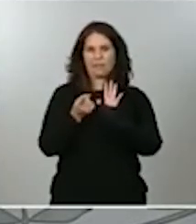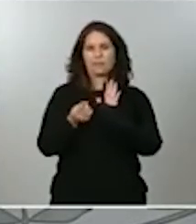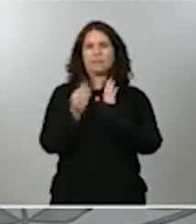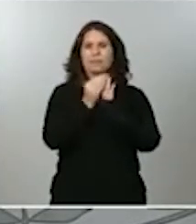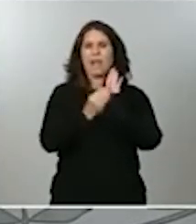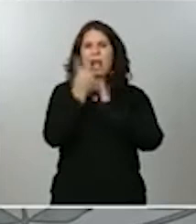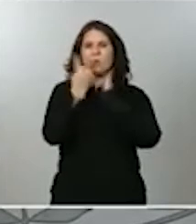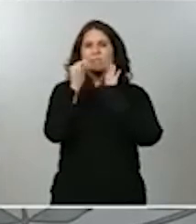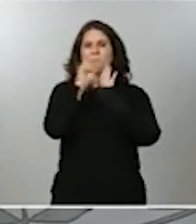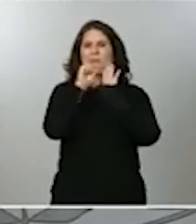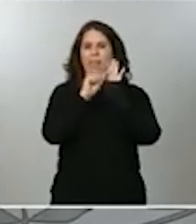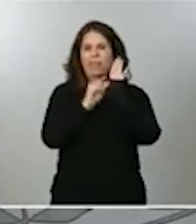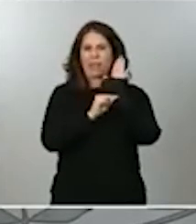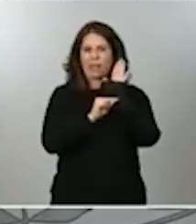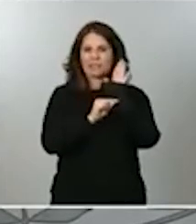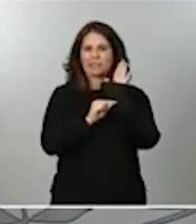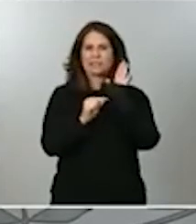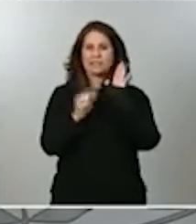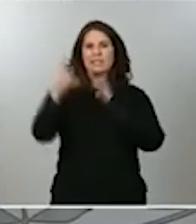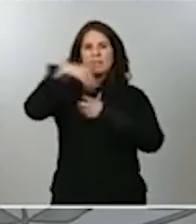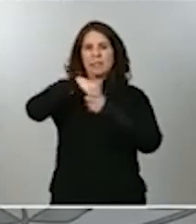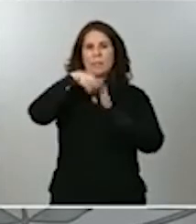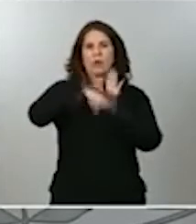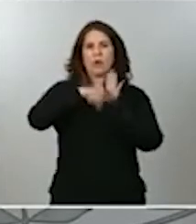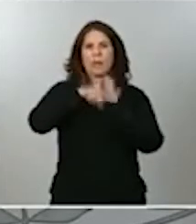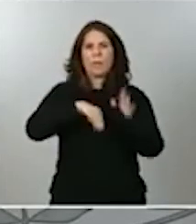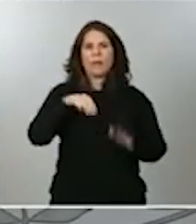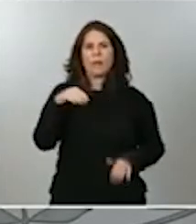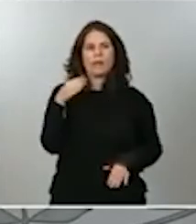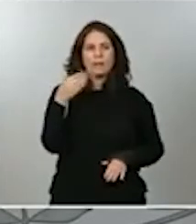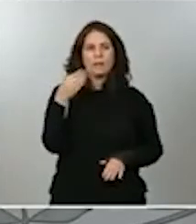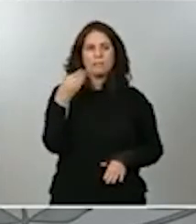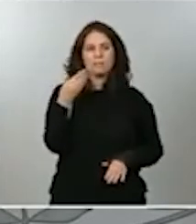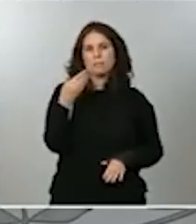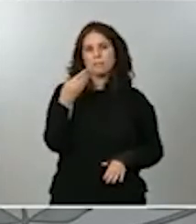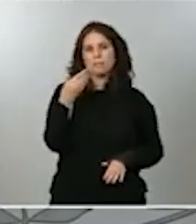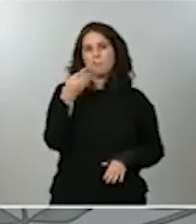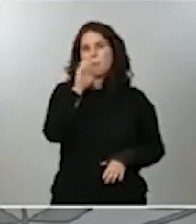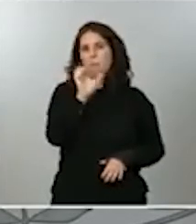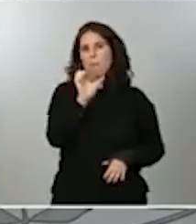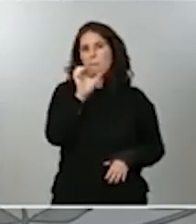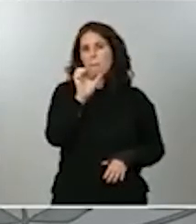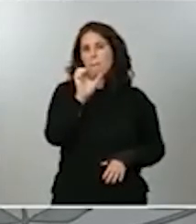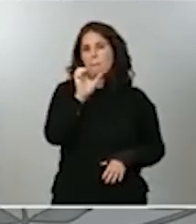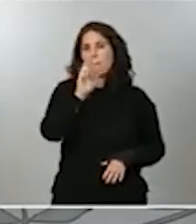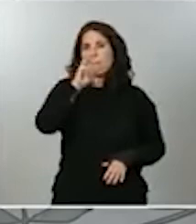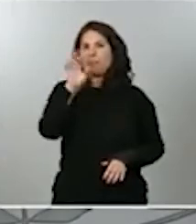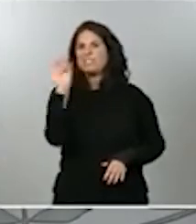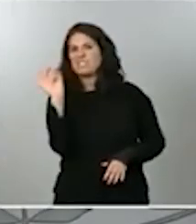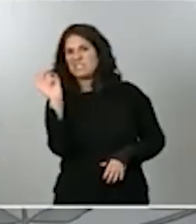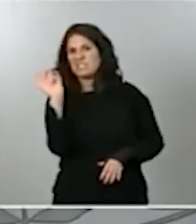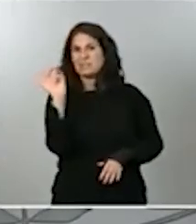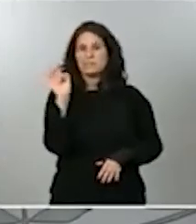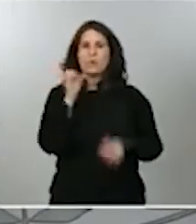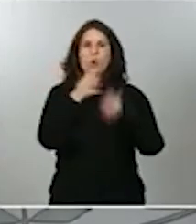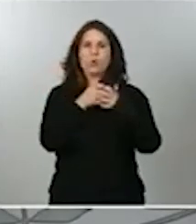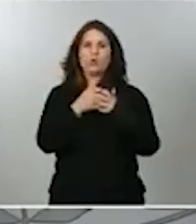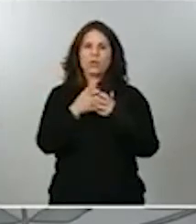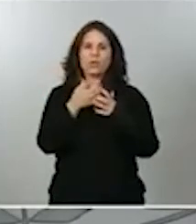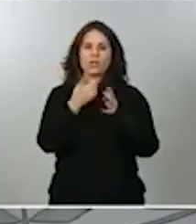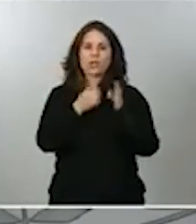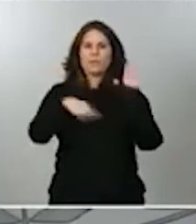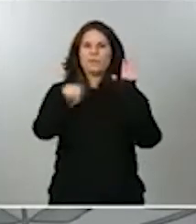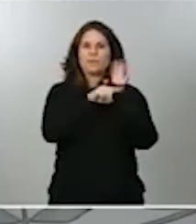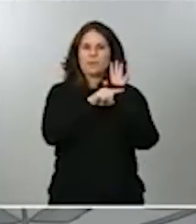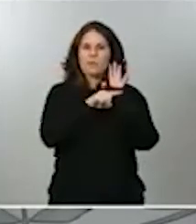en el llamado programa BEPS de lucha contra la erosión de bases imponibles de la OCDE. Se recogen en